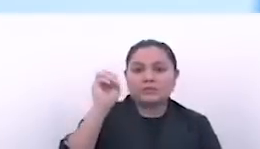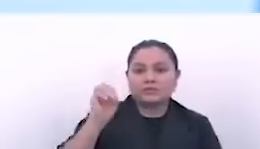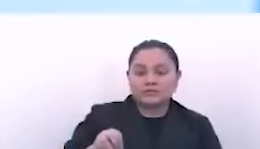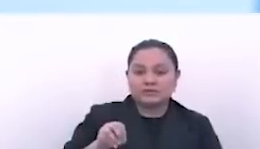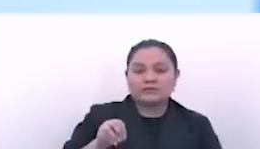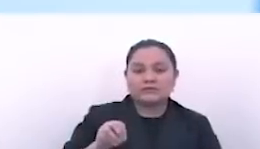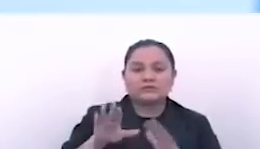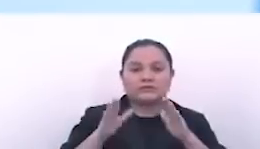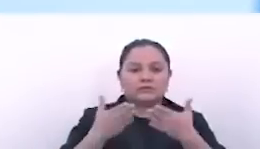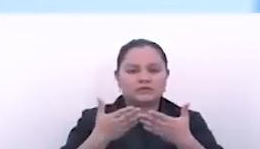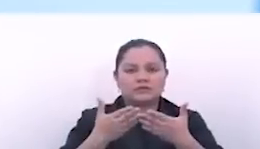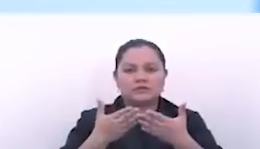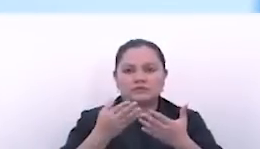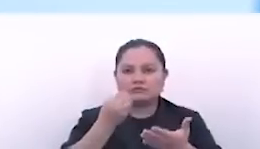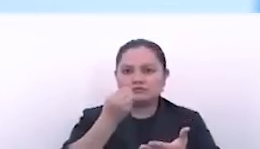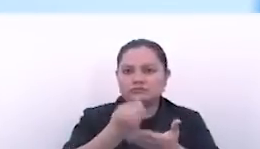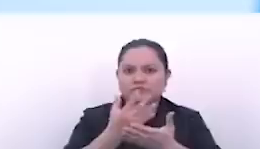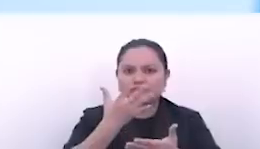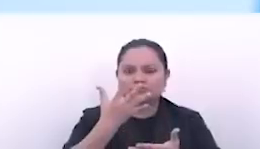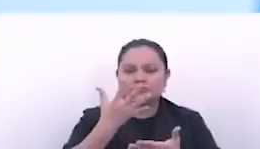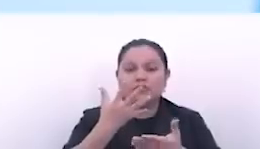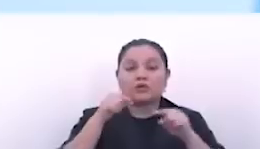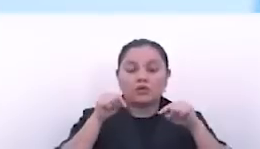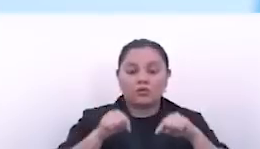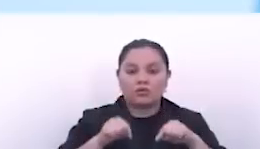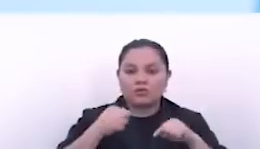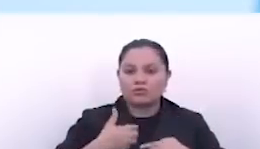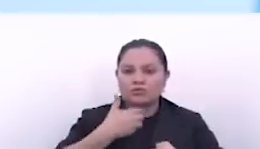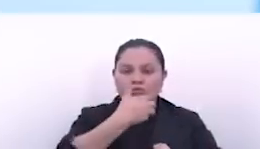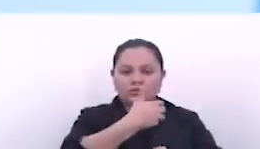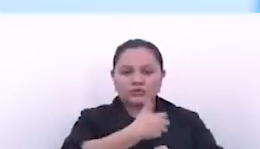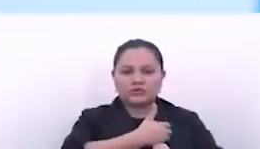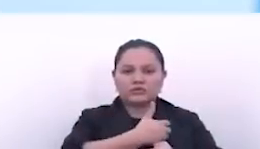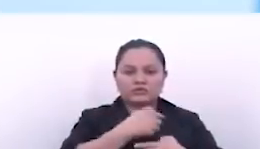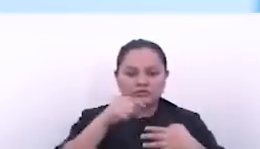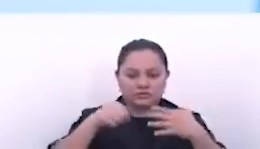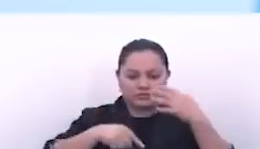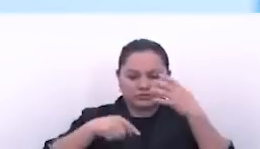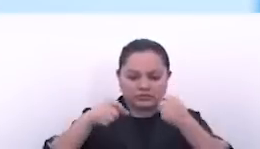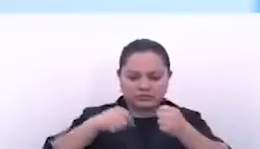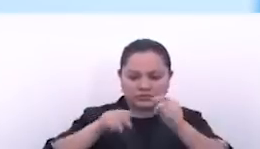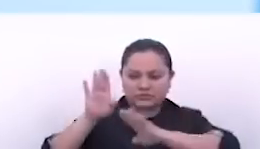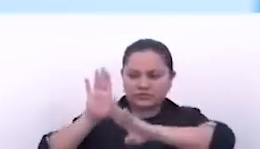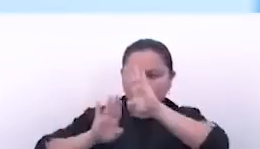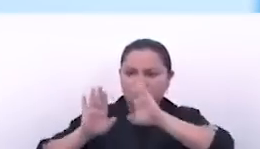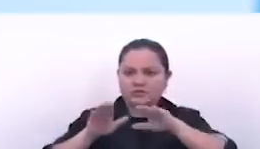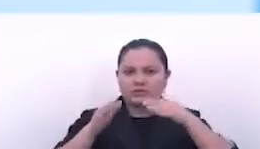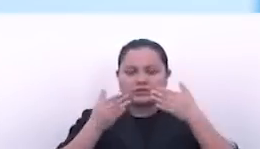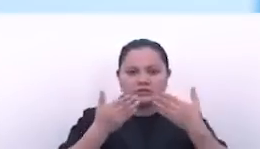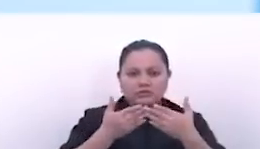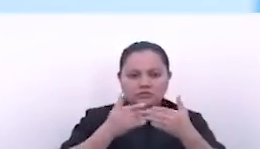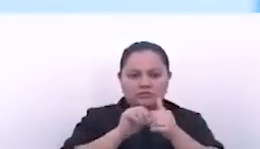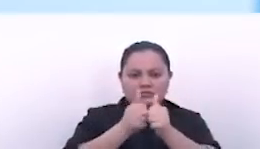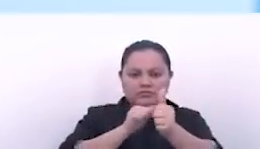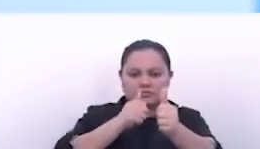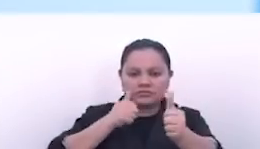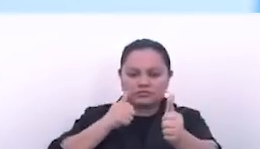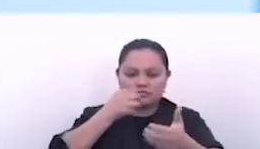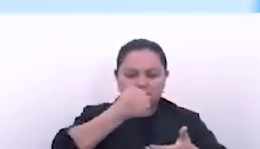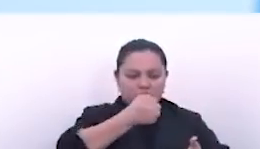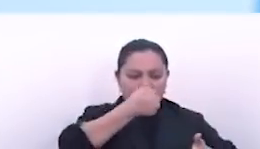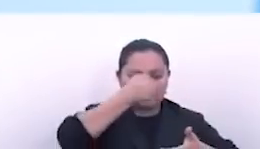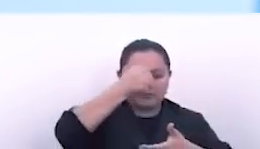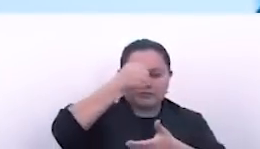Todo está más caro. Hoy tendremos una cosecha histórica por el retraso en la entrega de los